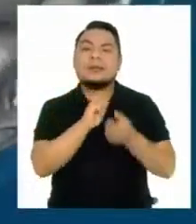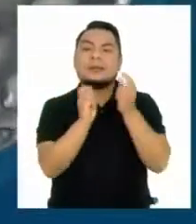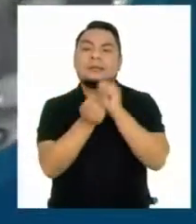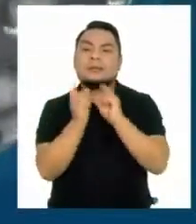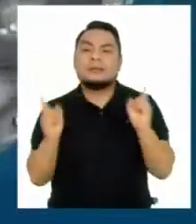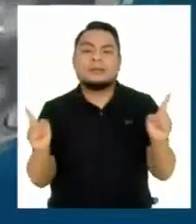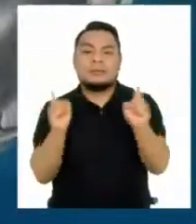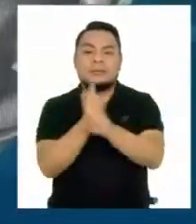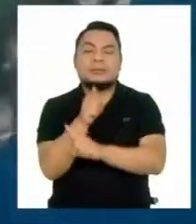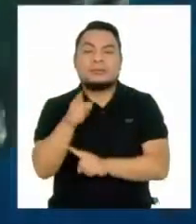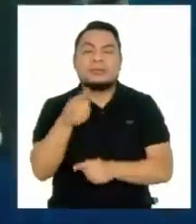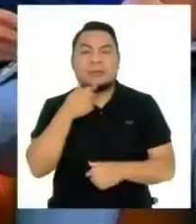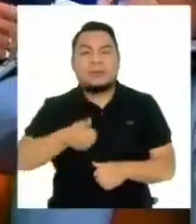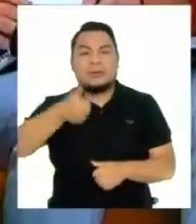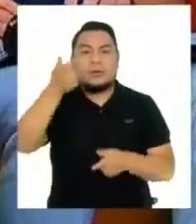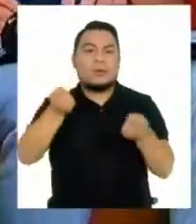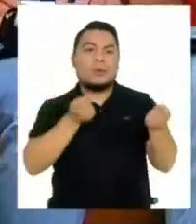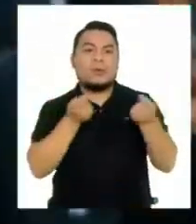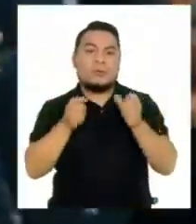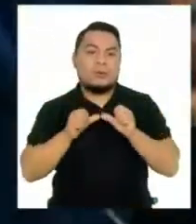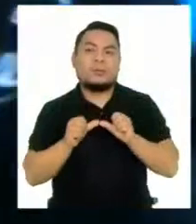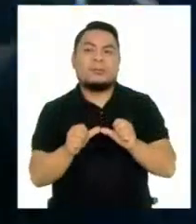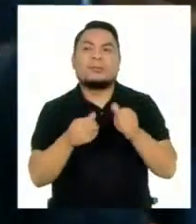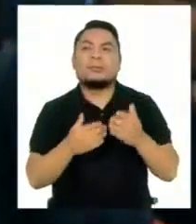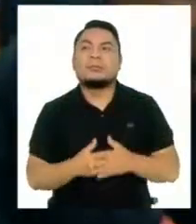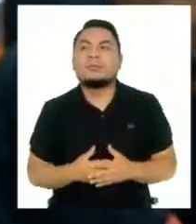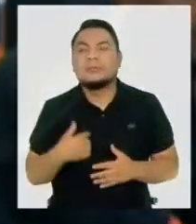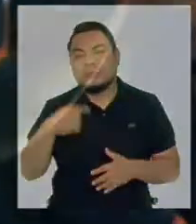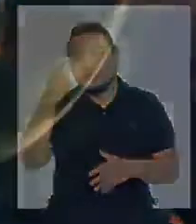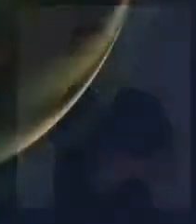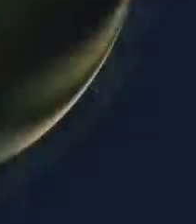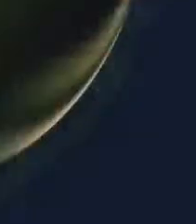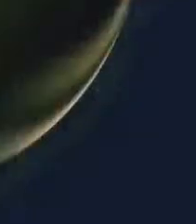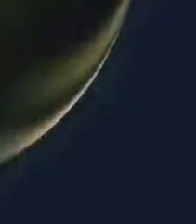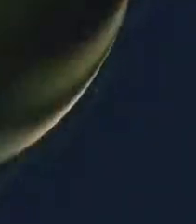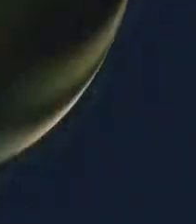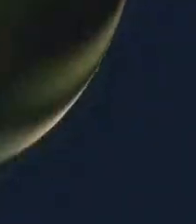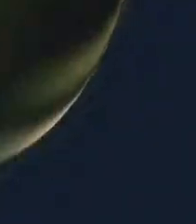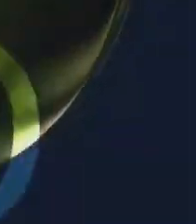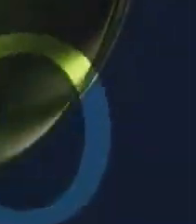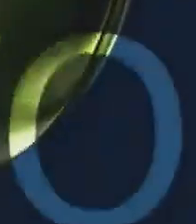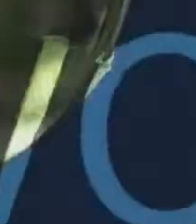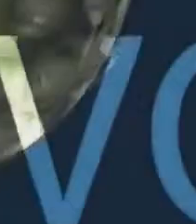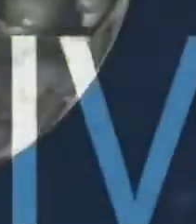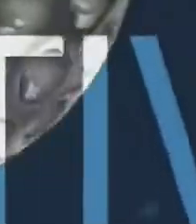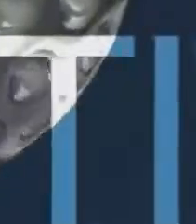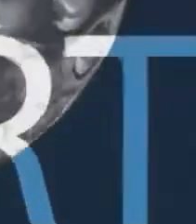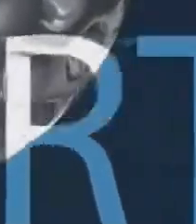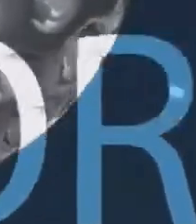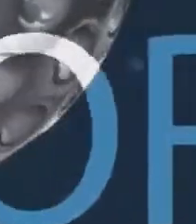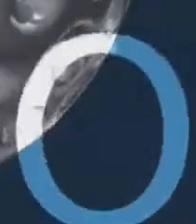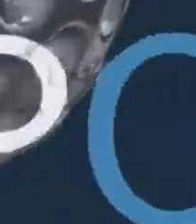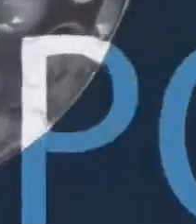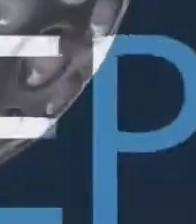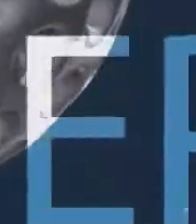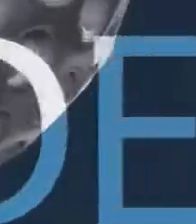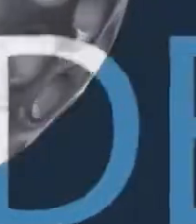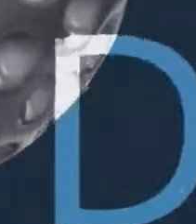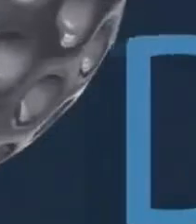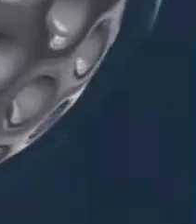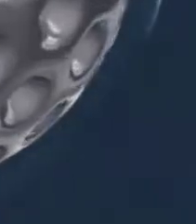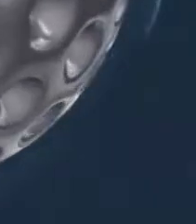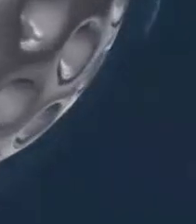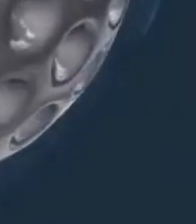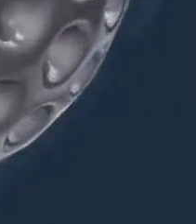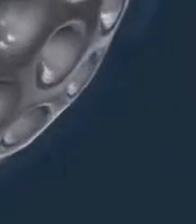a asumir el rol de conductor de forma permanente Y aparece el nombre de Martín Palermo como posibilidad Ha dirigido a